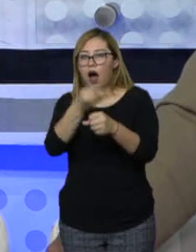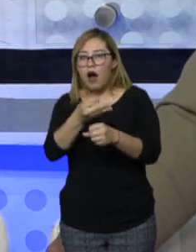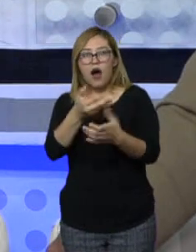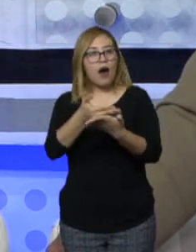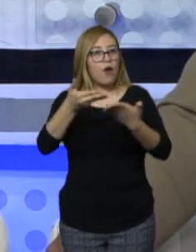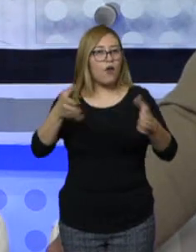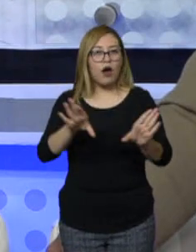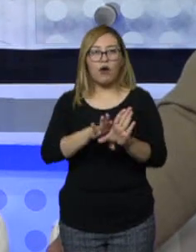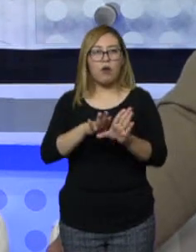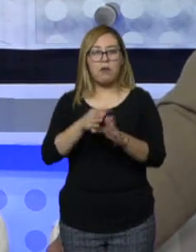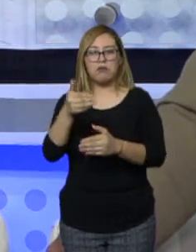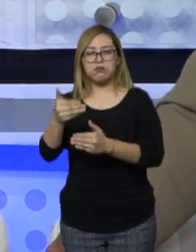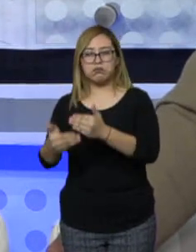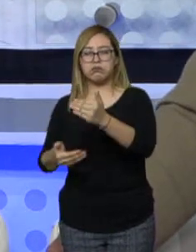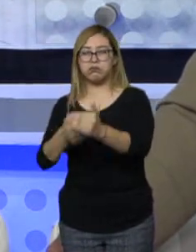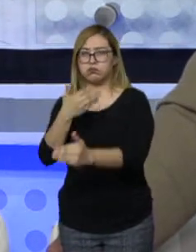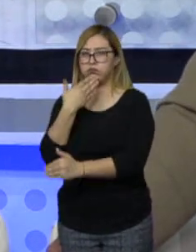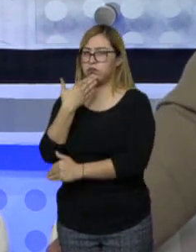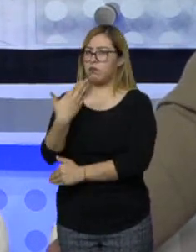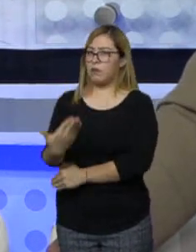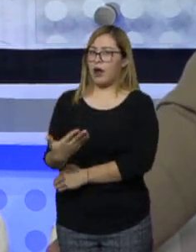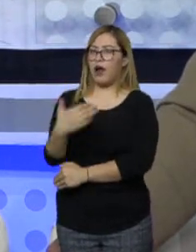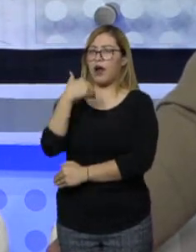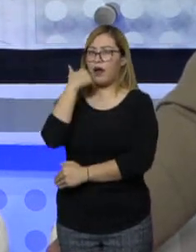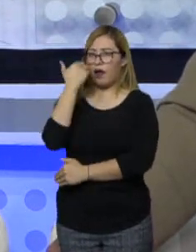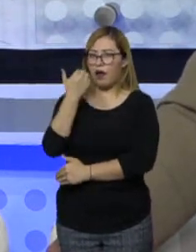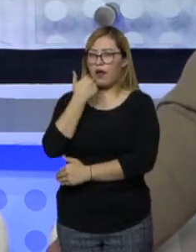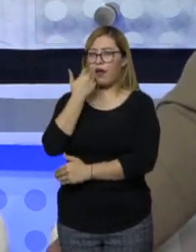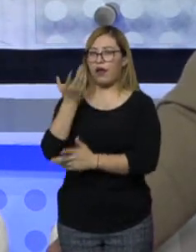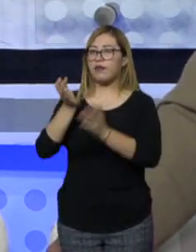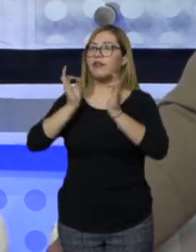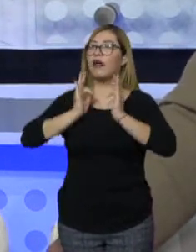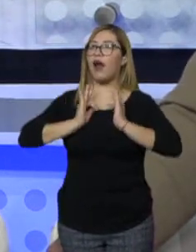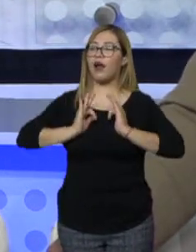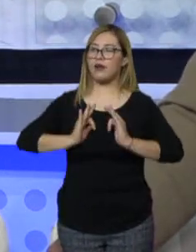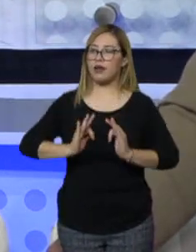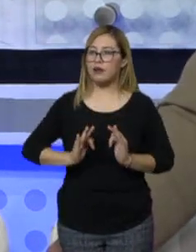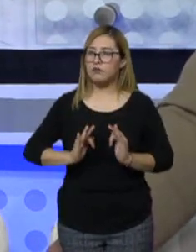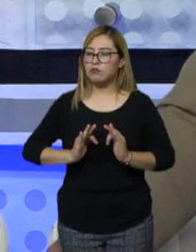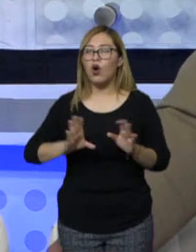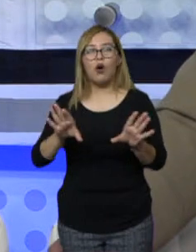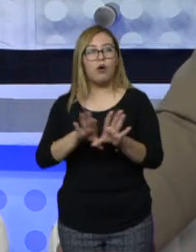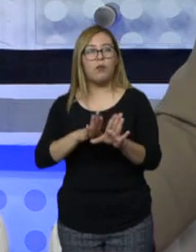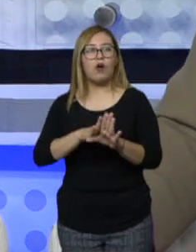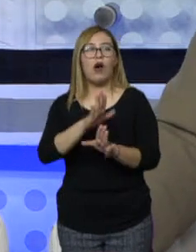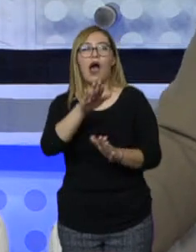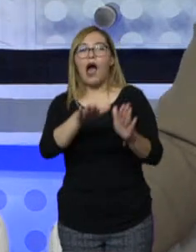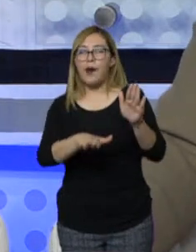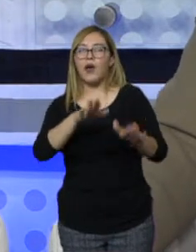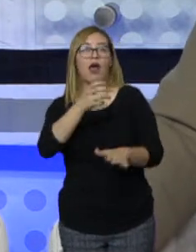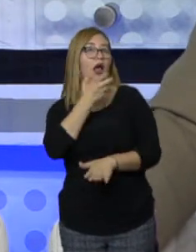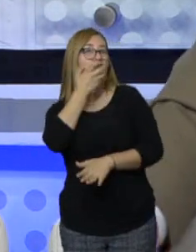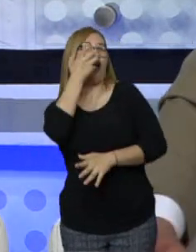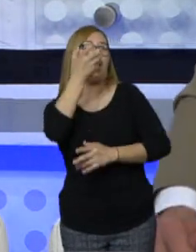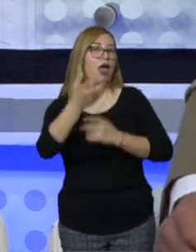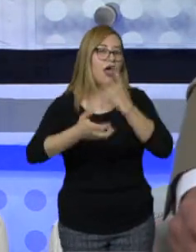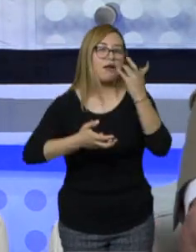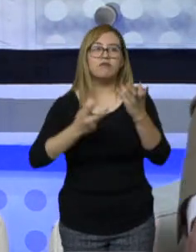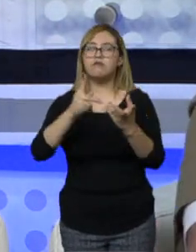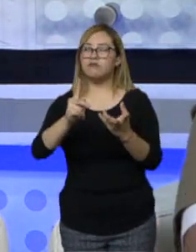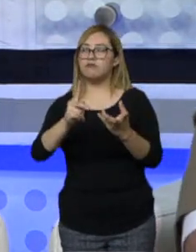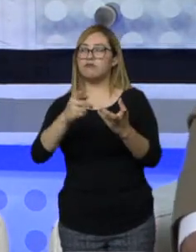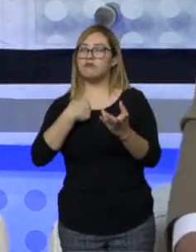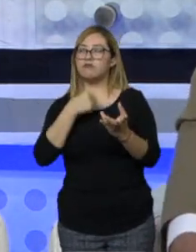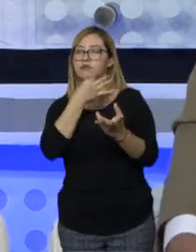en los siguientes eventos, ya como que ya vino la calma, ¿no? Ya, este... Sí, de repente le gritaban, pero decía, ¿sabes